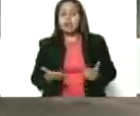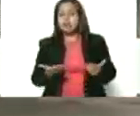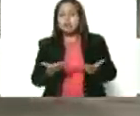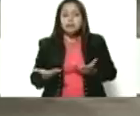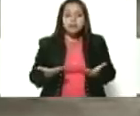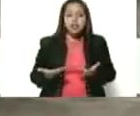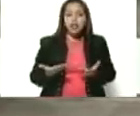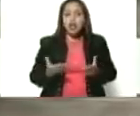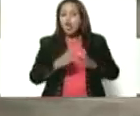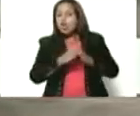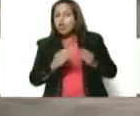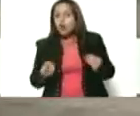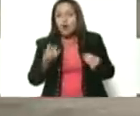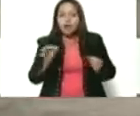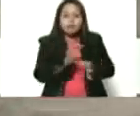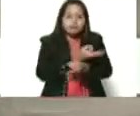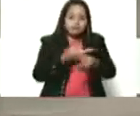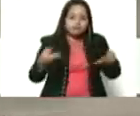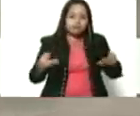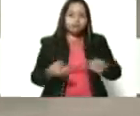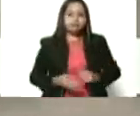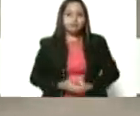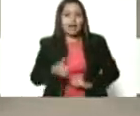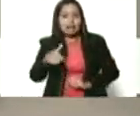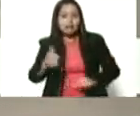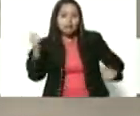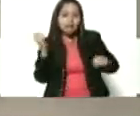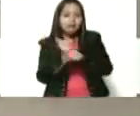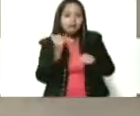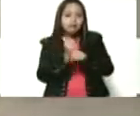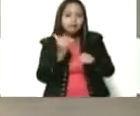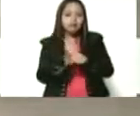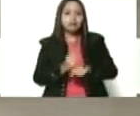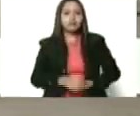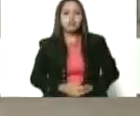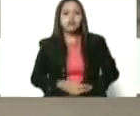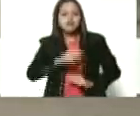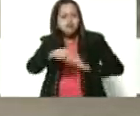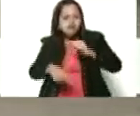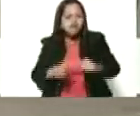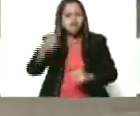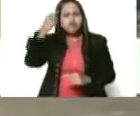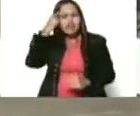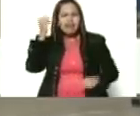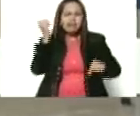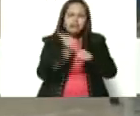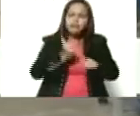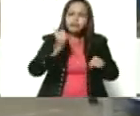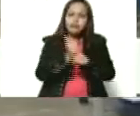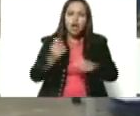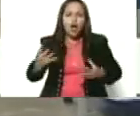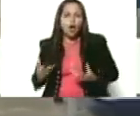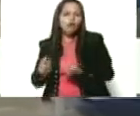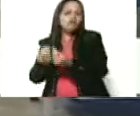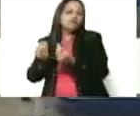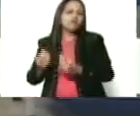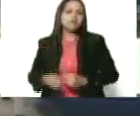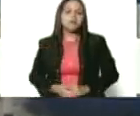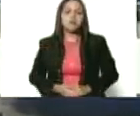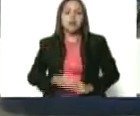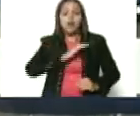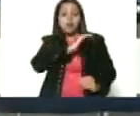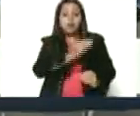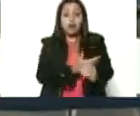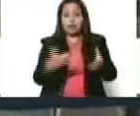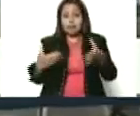sea satisfactorio. Aquí estamos trabajando el día a día con las fuerzas del